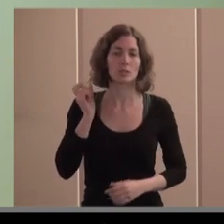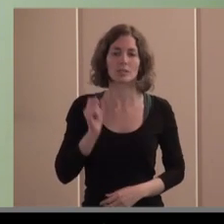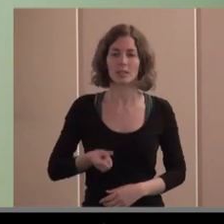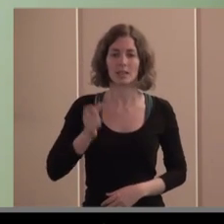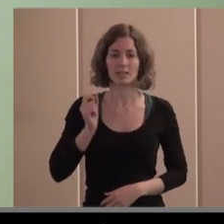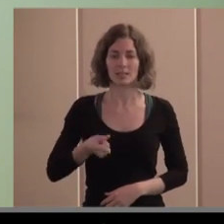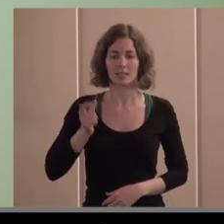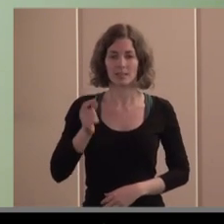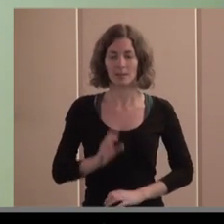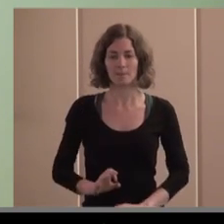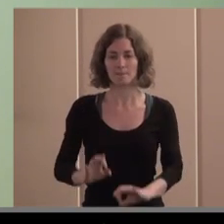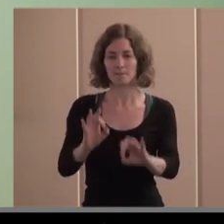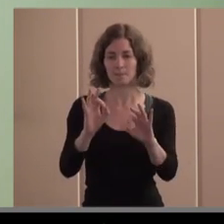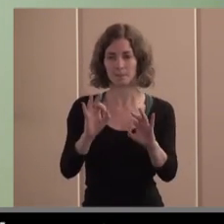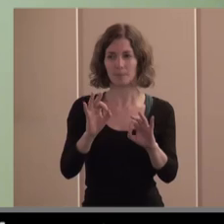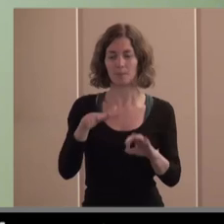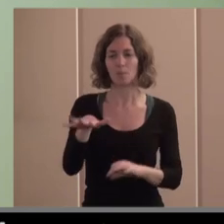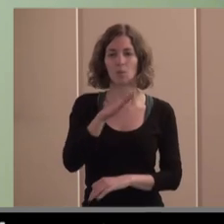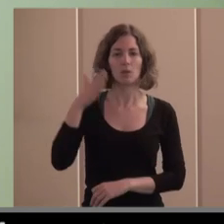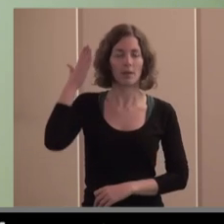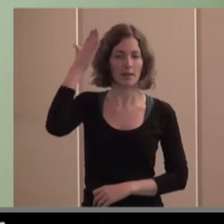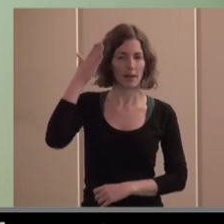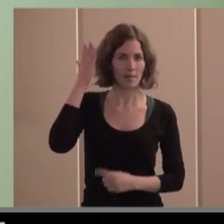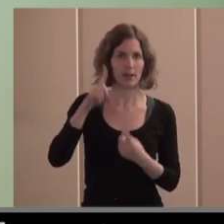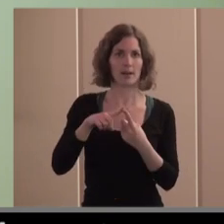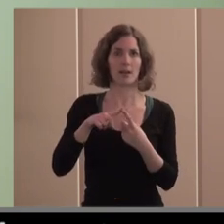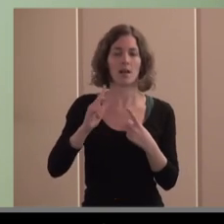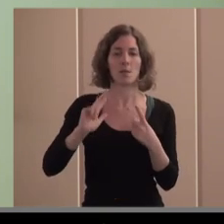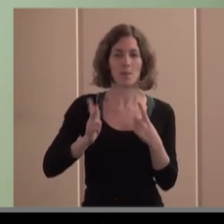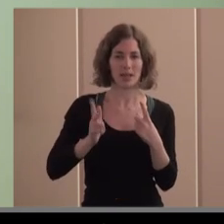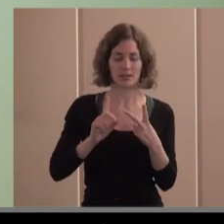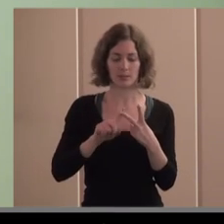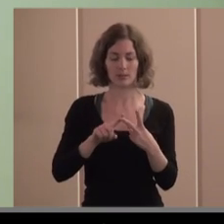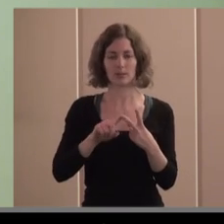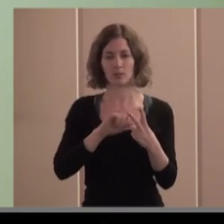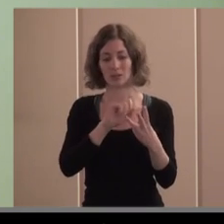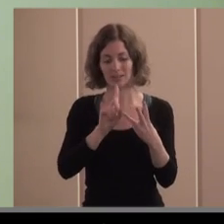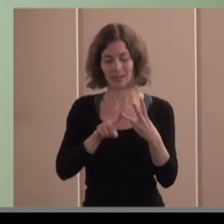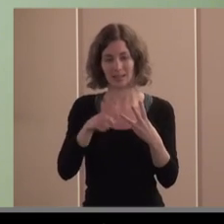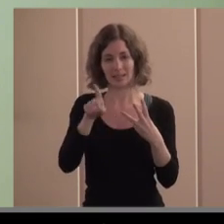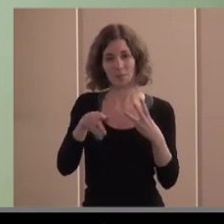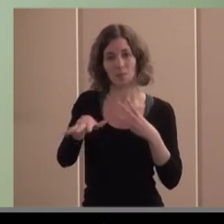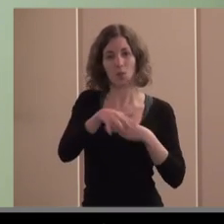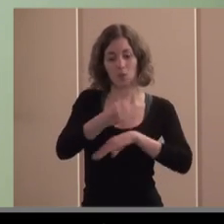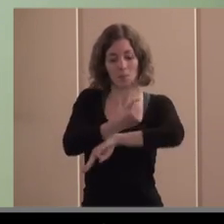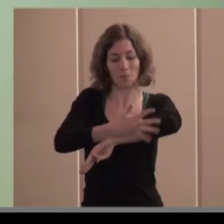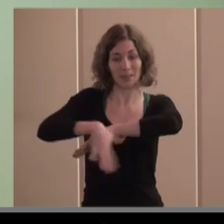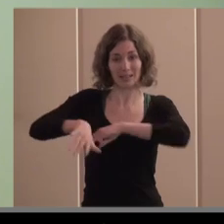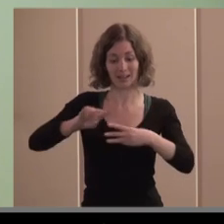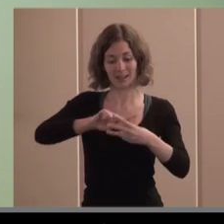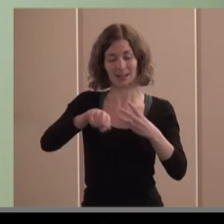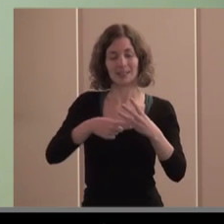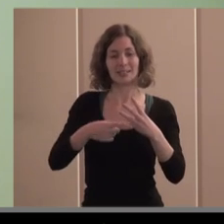concentrados fundamentalmente en Navarra en el País Vasco y en la cornisa mediterránea